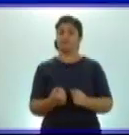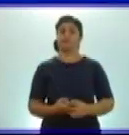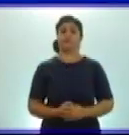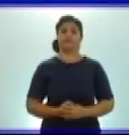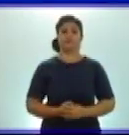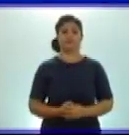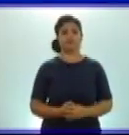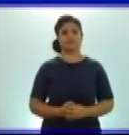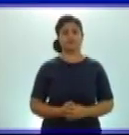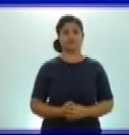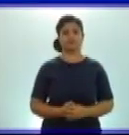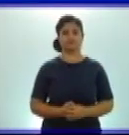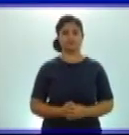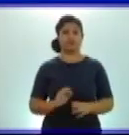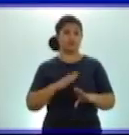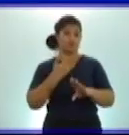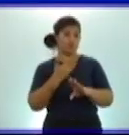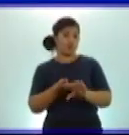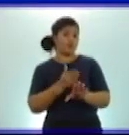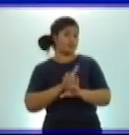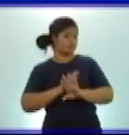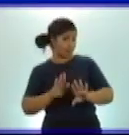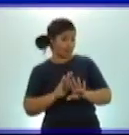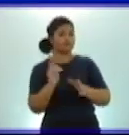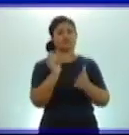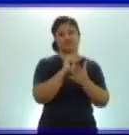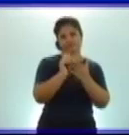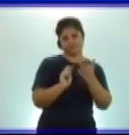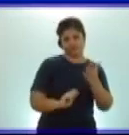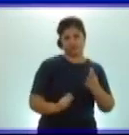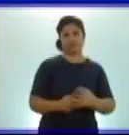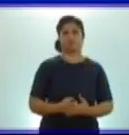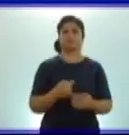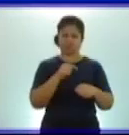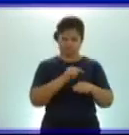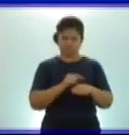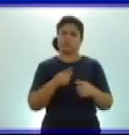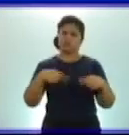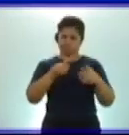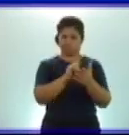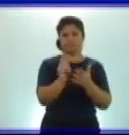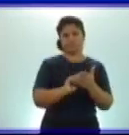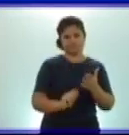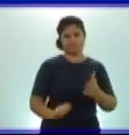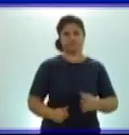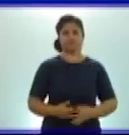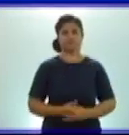resolverlo en la libreta. ¿Nos queda tiempo para que copien al menos este ejercicio?